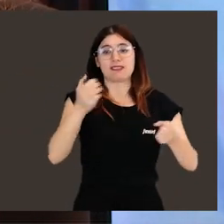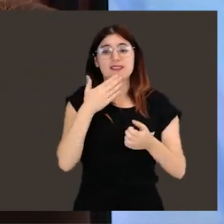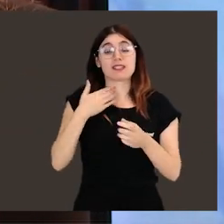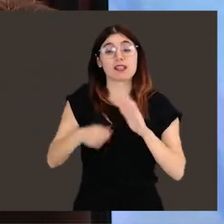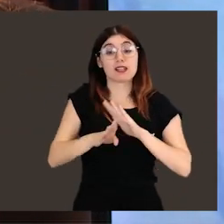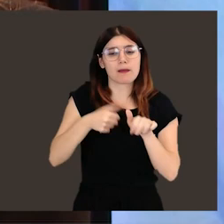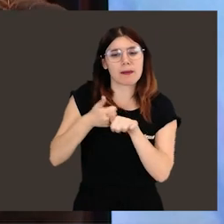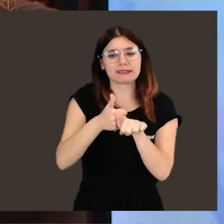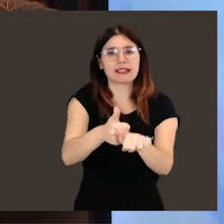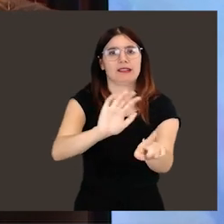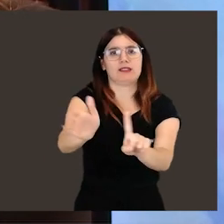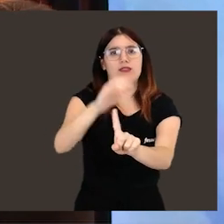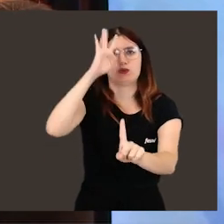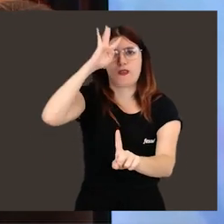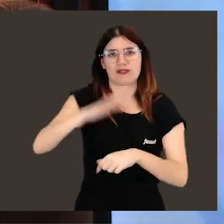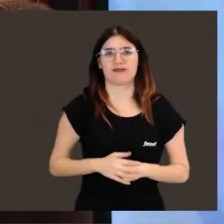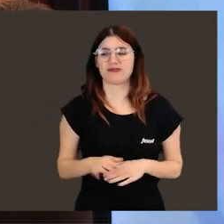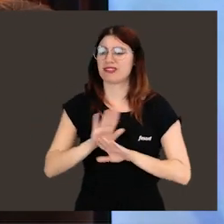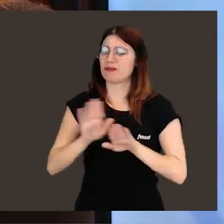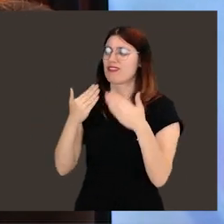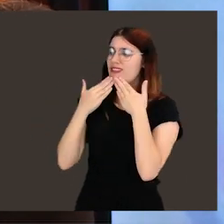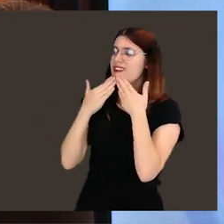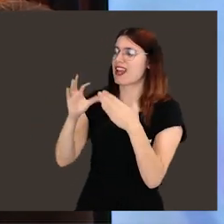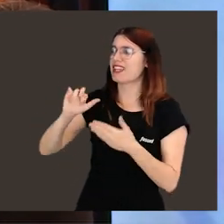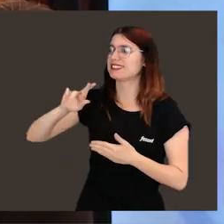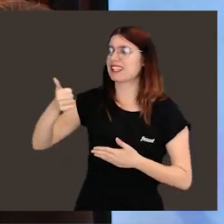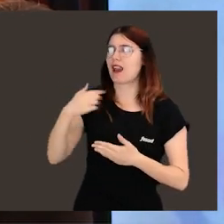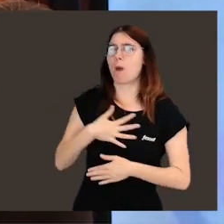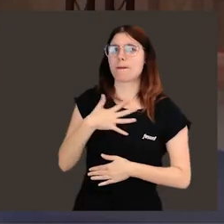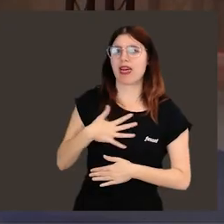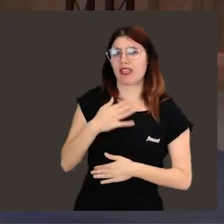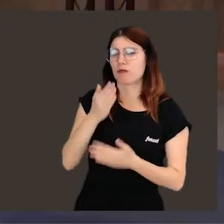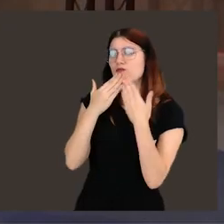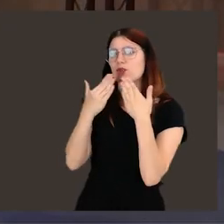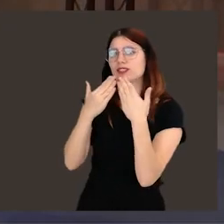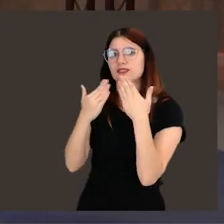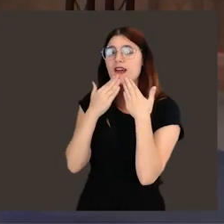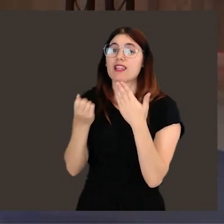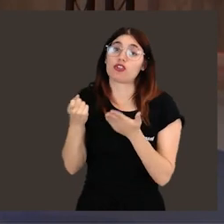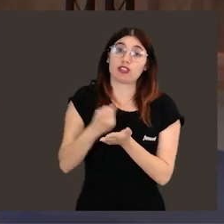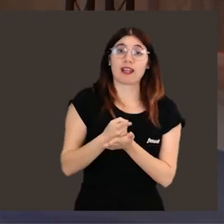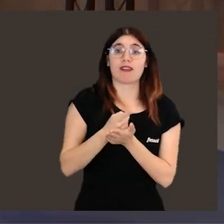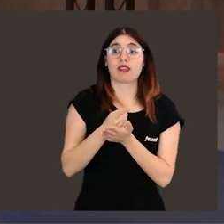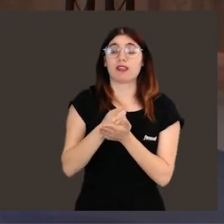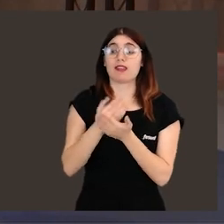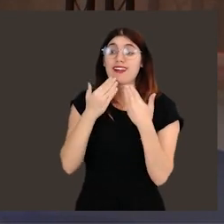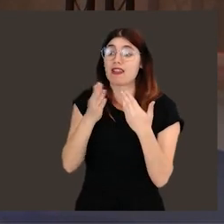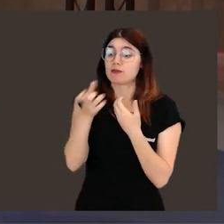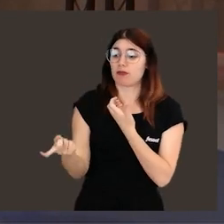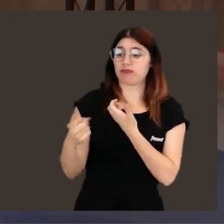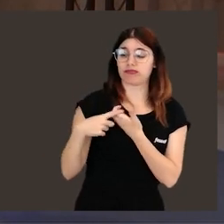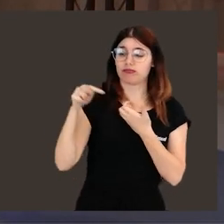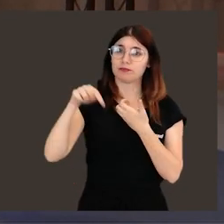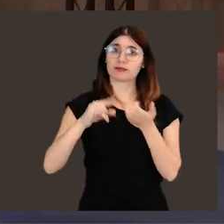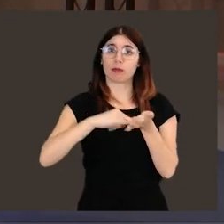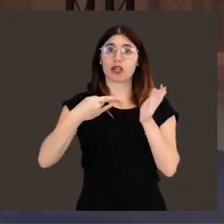y van a ser mucho más felices siempre que persigan aquello que les motive. Pues Sara García Alonso un placer de nuevo. Muchísimas gracias otra vez más